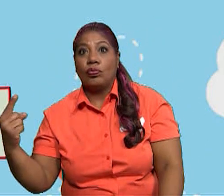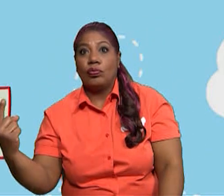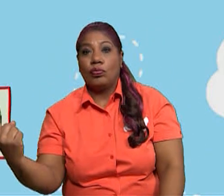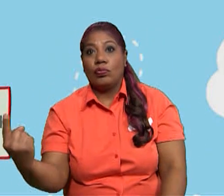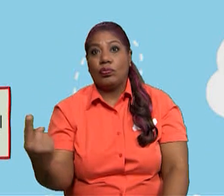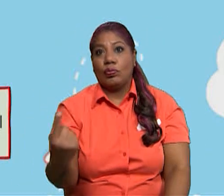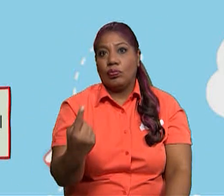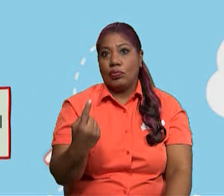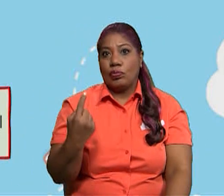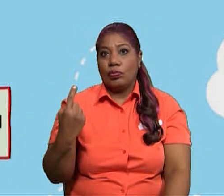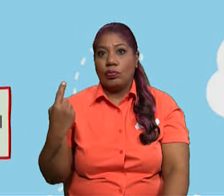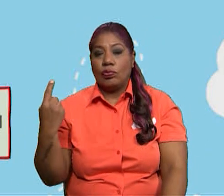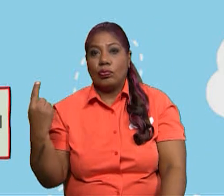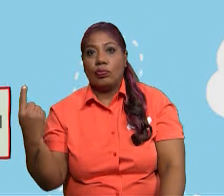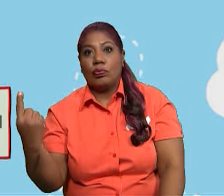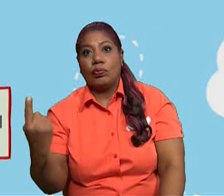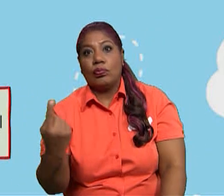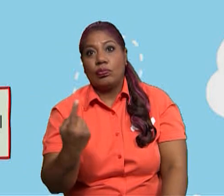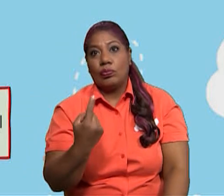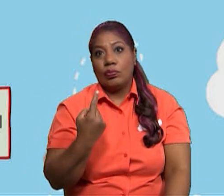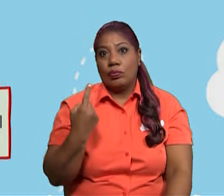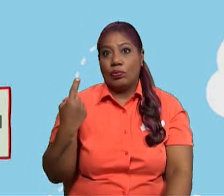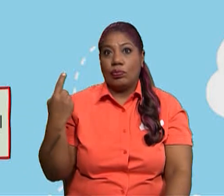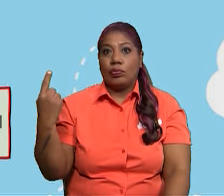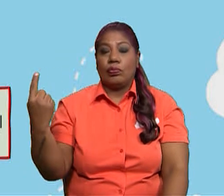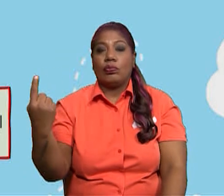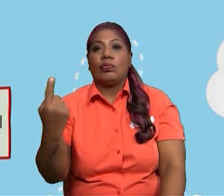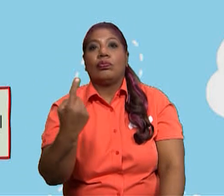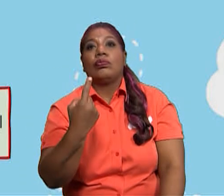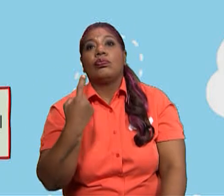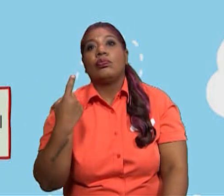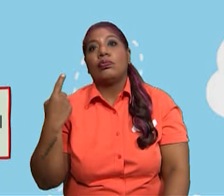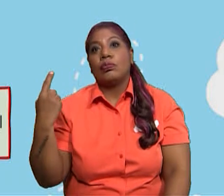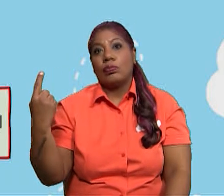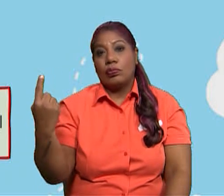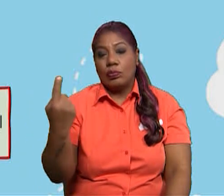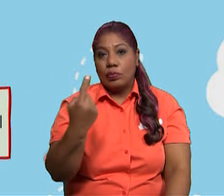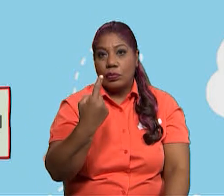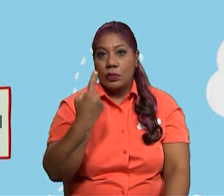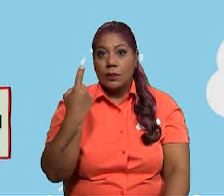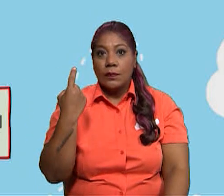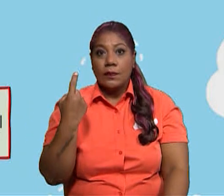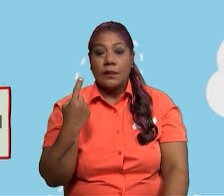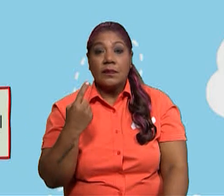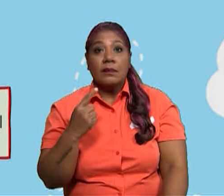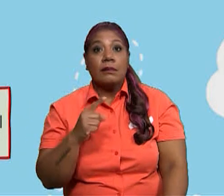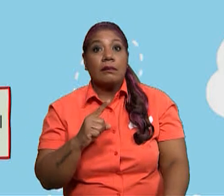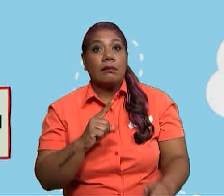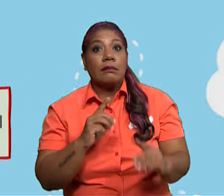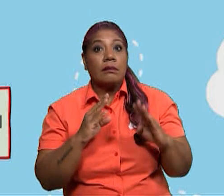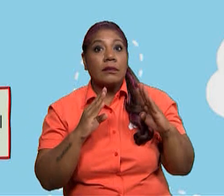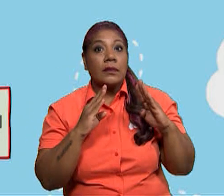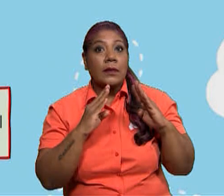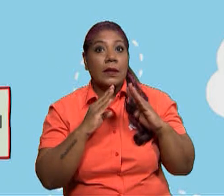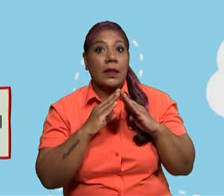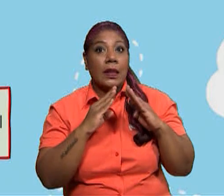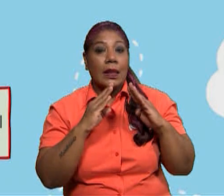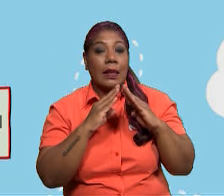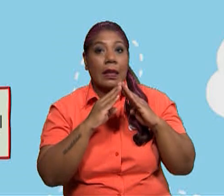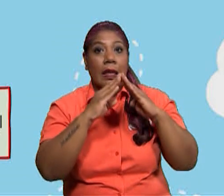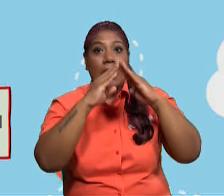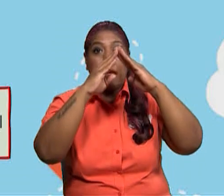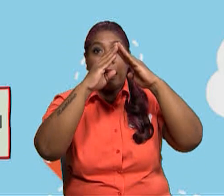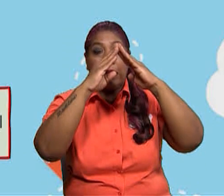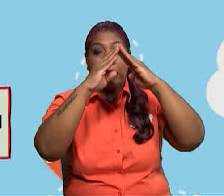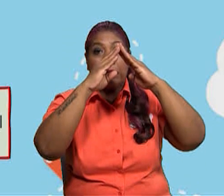tormenta tropical con lluvia y vientos muy fuertes. Si tu casa no tiene un techo bien puesto, obviamente se va